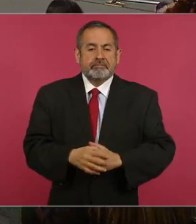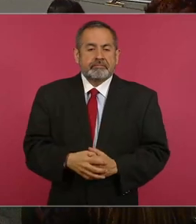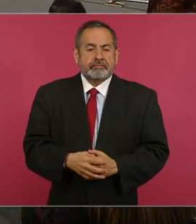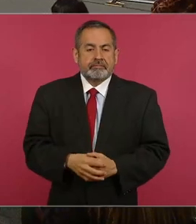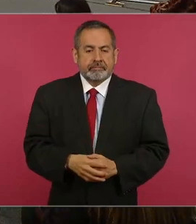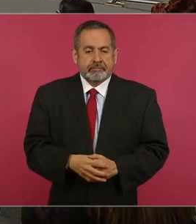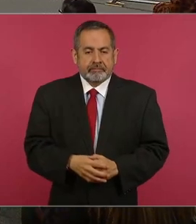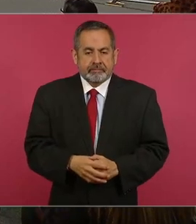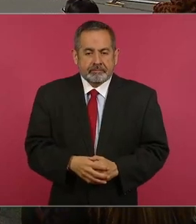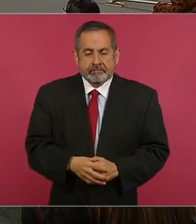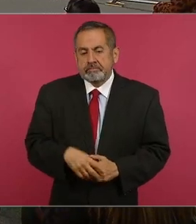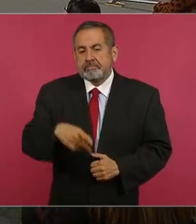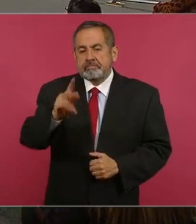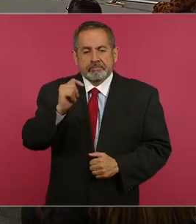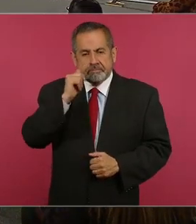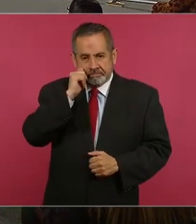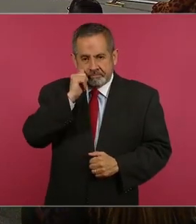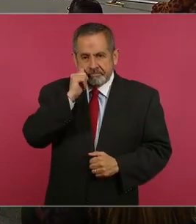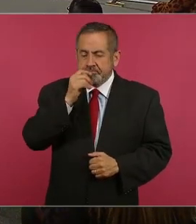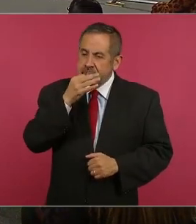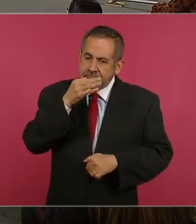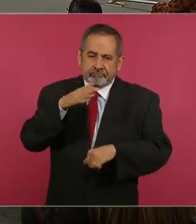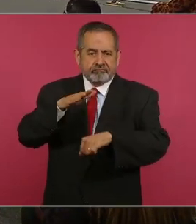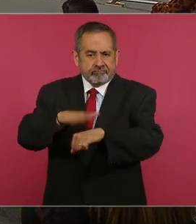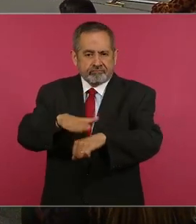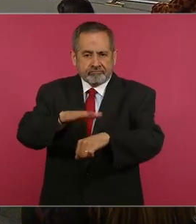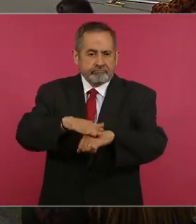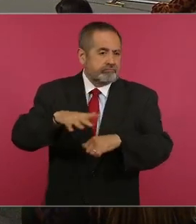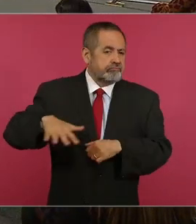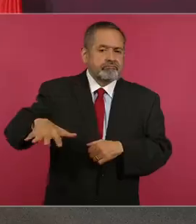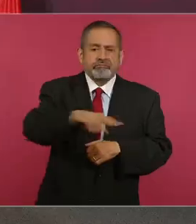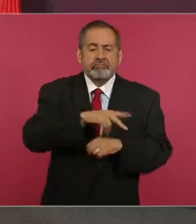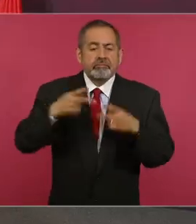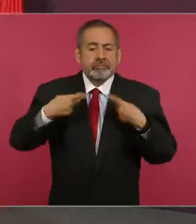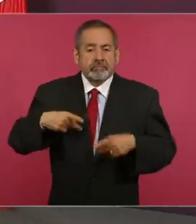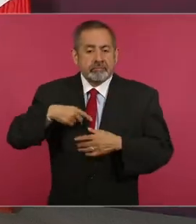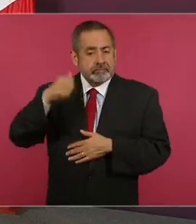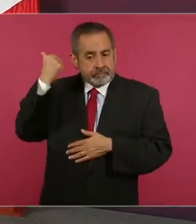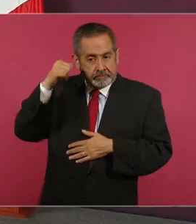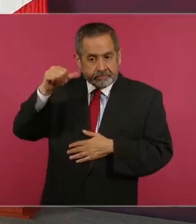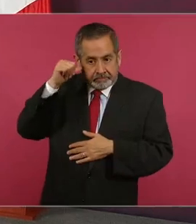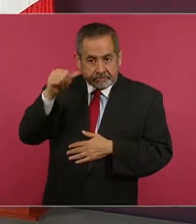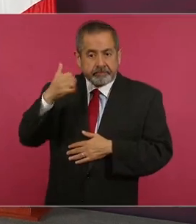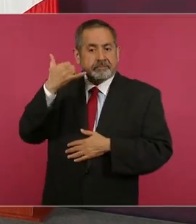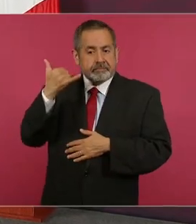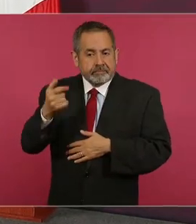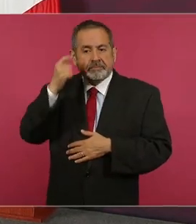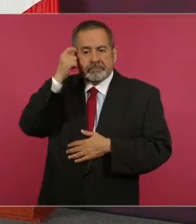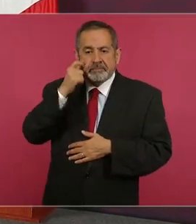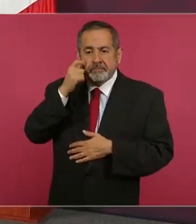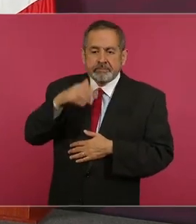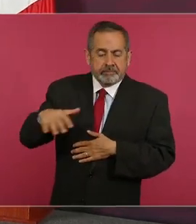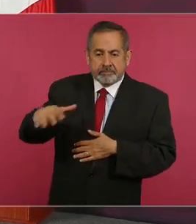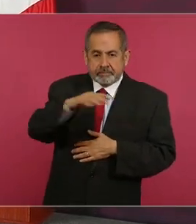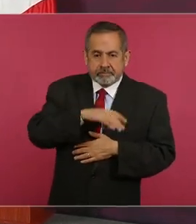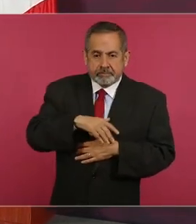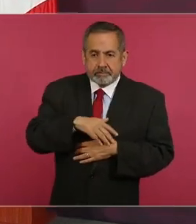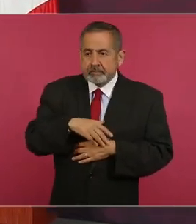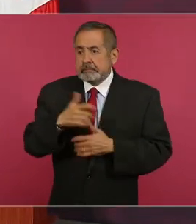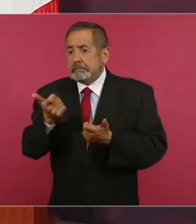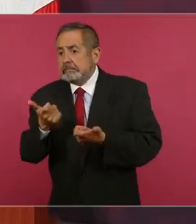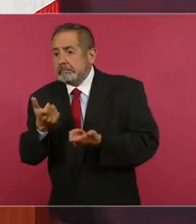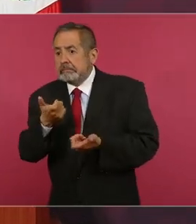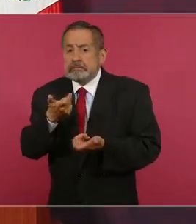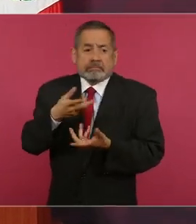De todas maneras, yo le digo a la gente de Acapulco y de Guerrero, no les va a faltar